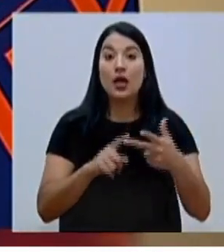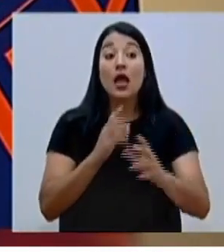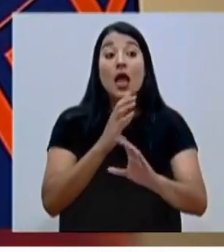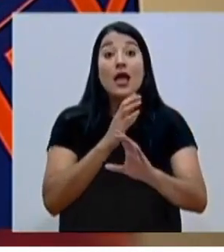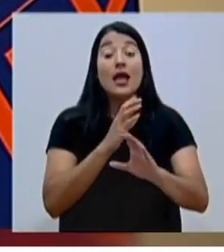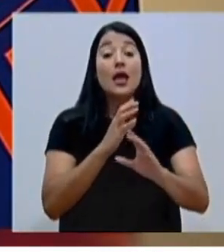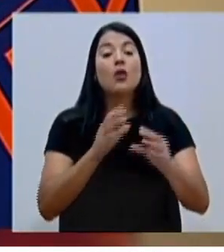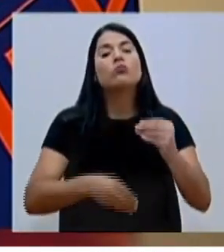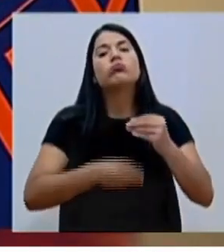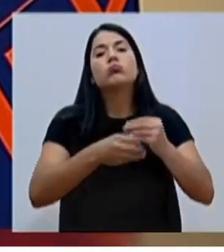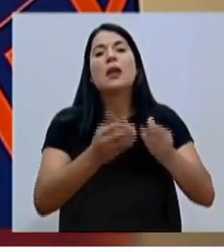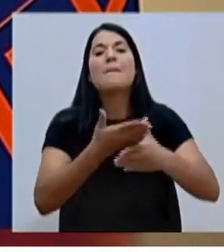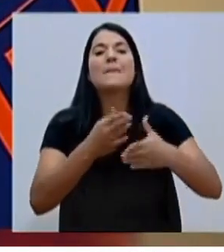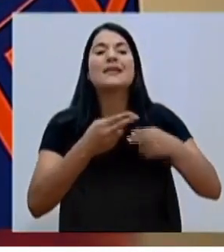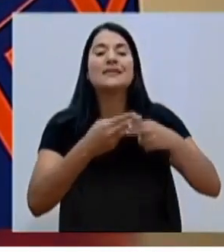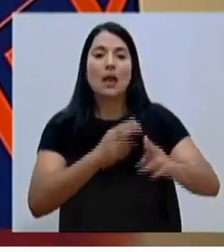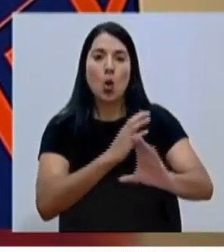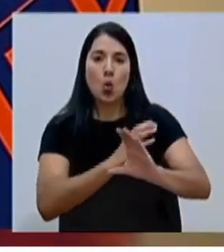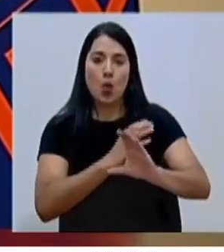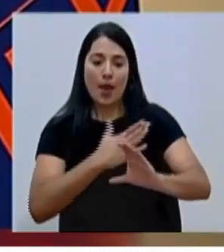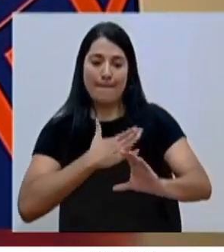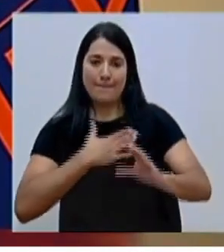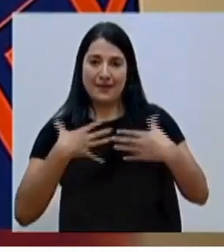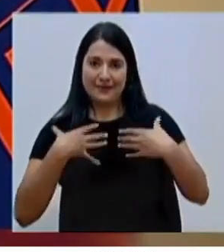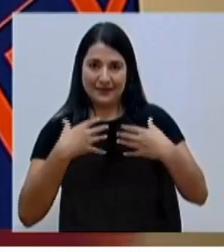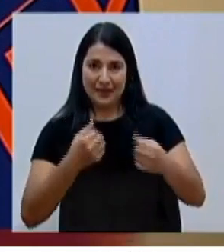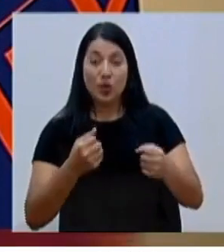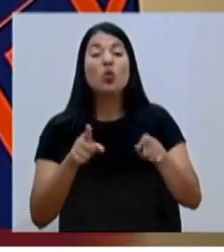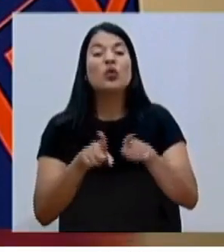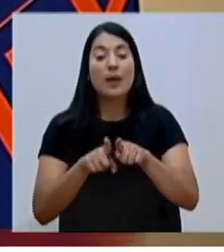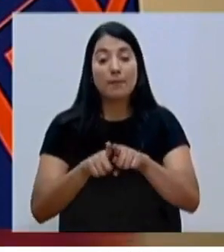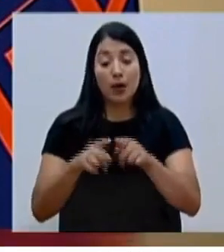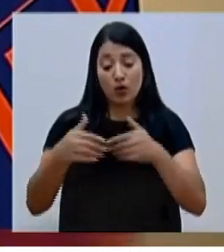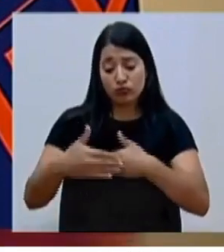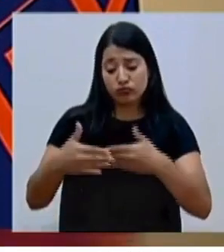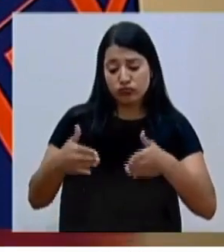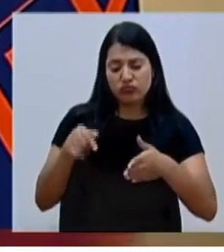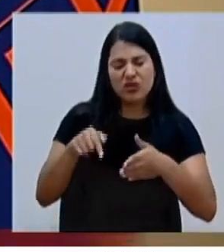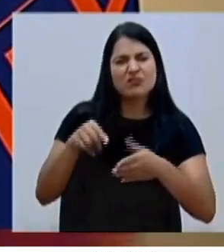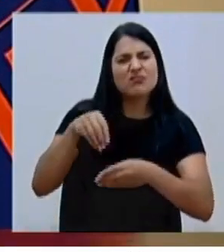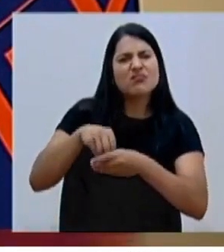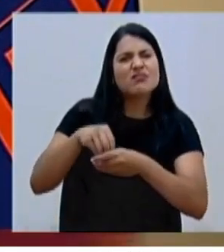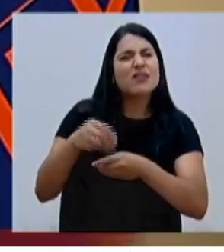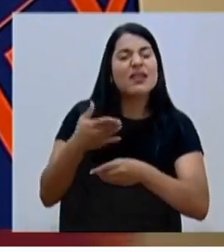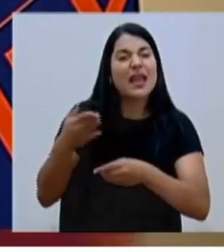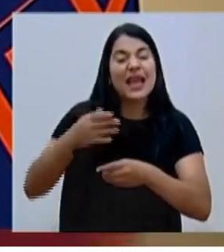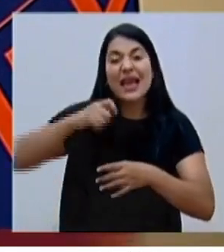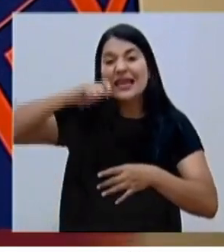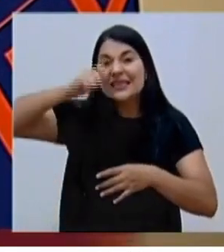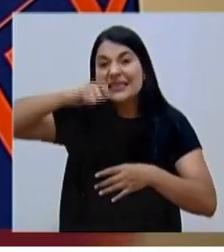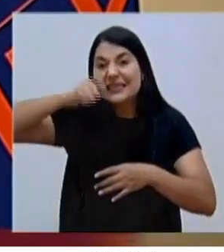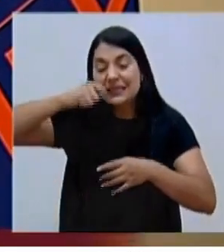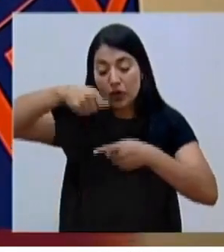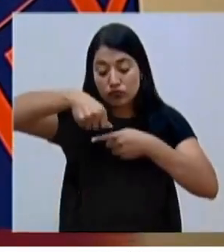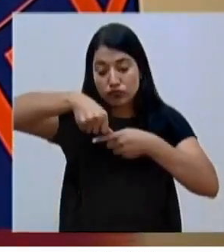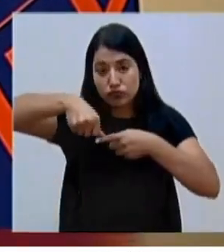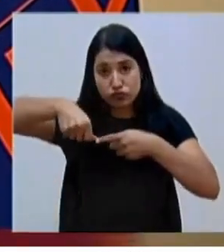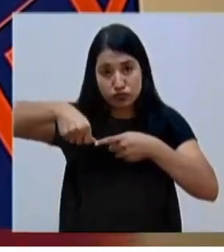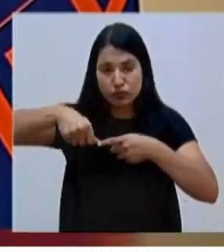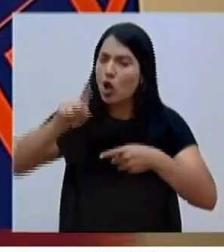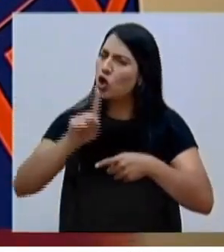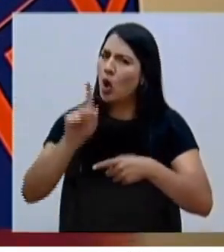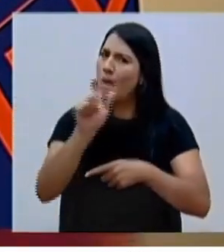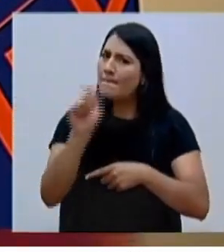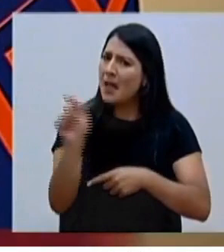de mi salud Que lleva cepillo de dientes y pasta de dientes Eso no se da todos los meses Porque